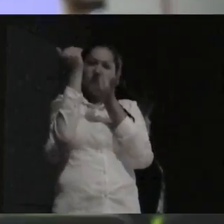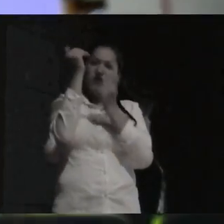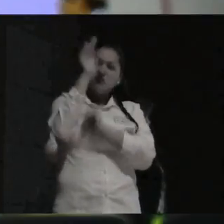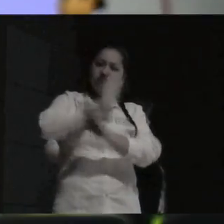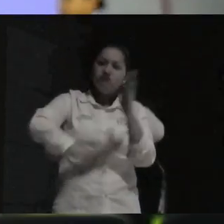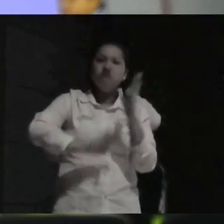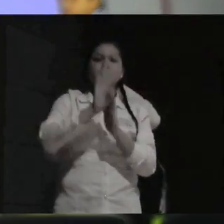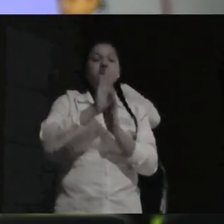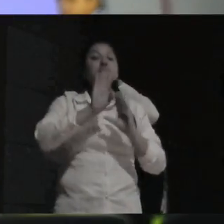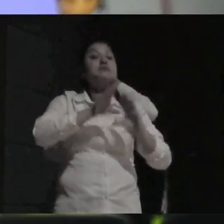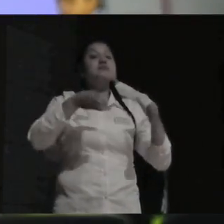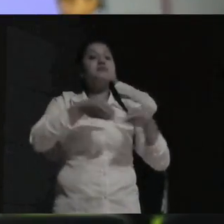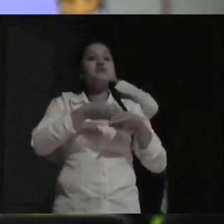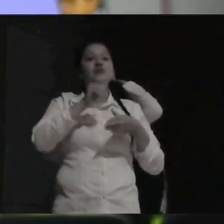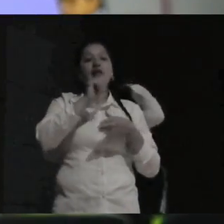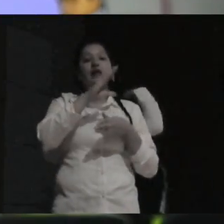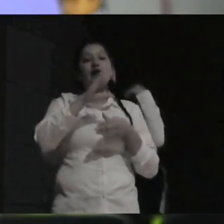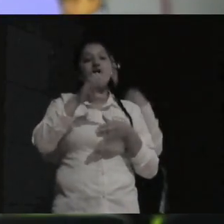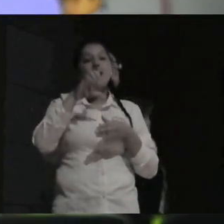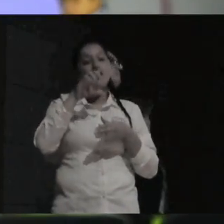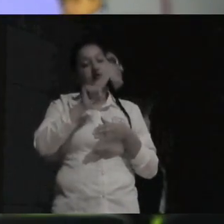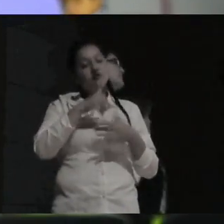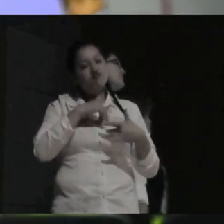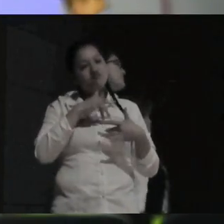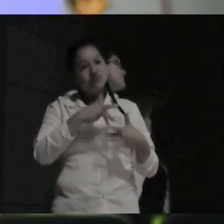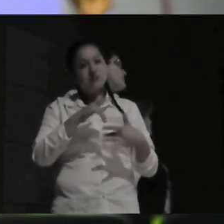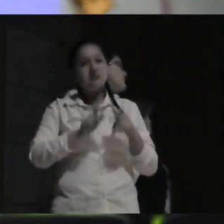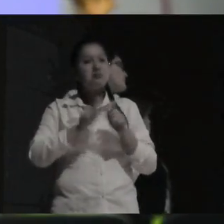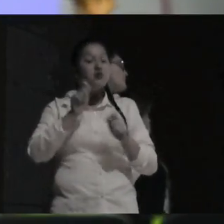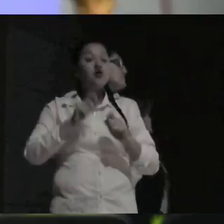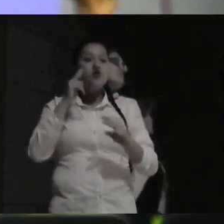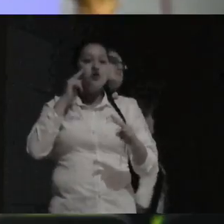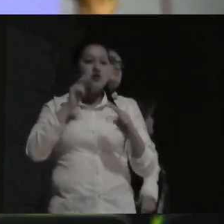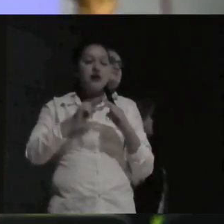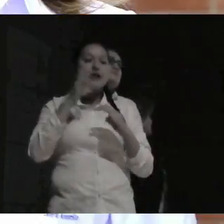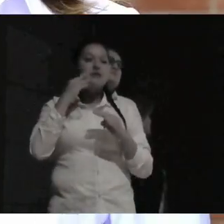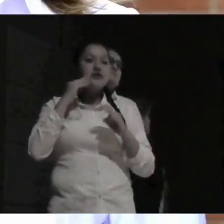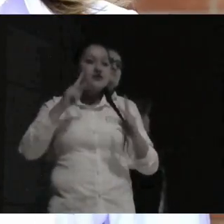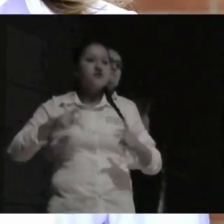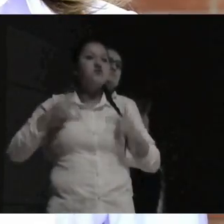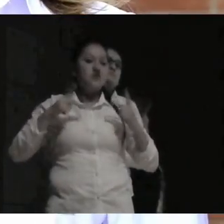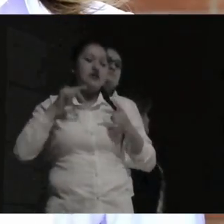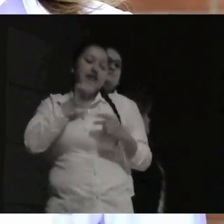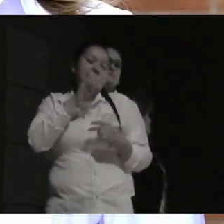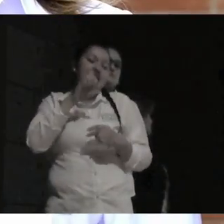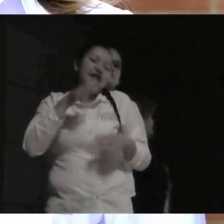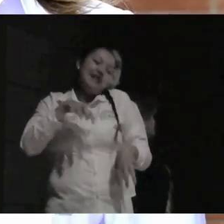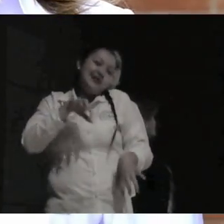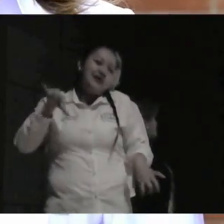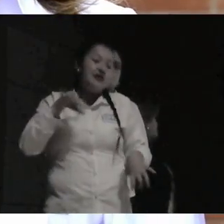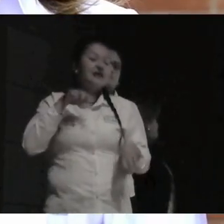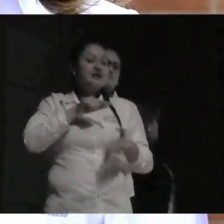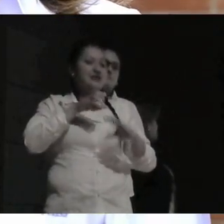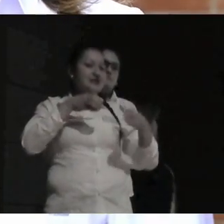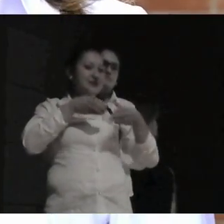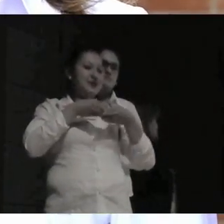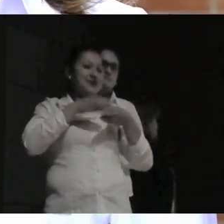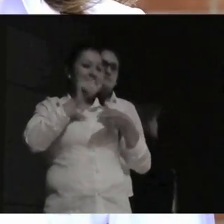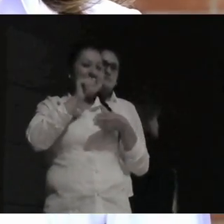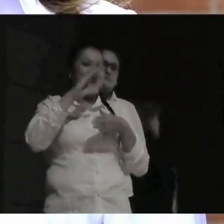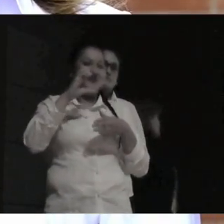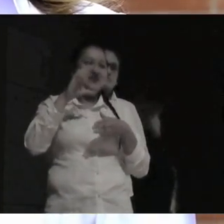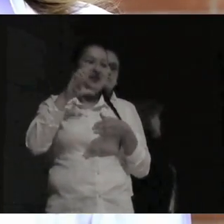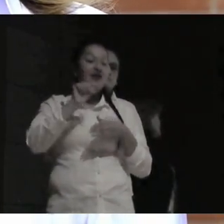En Asela contamos con voluntarios conocedores de la experiencia de vivir con ELA En Asela prestamos apoyo